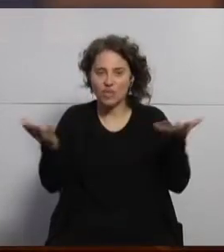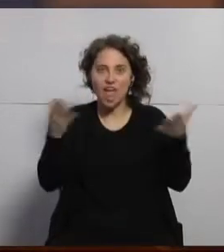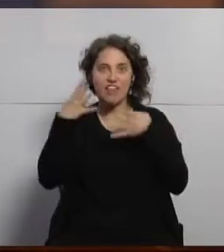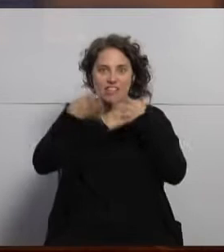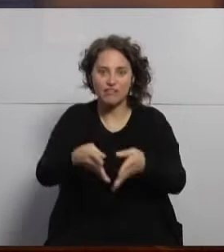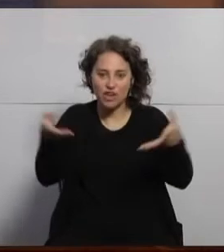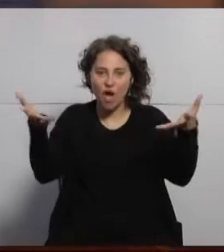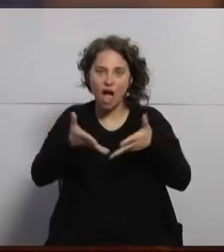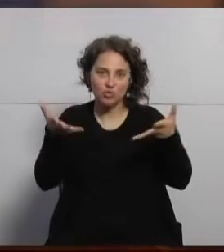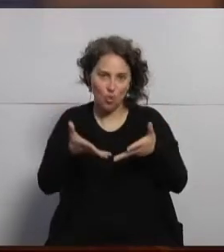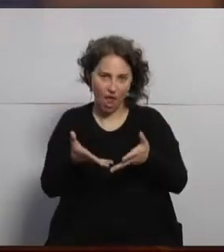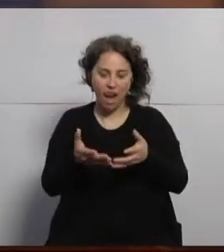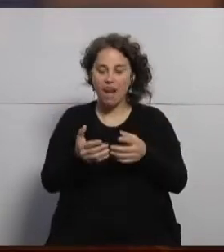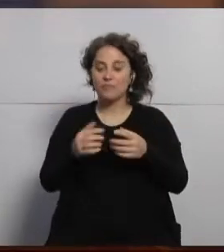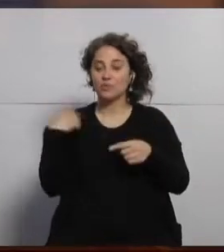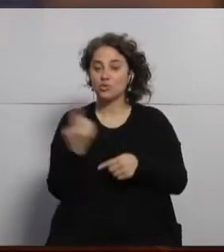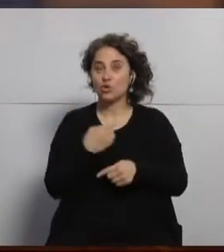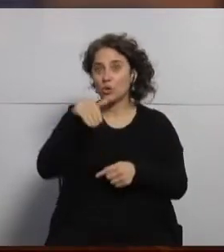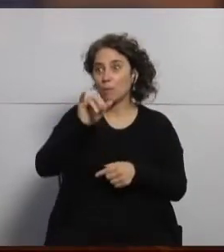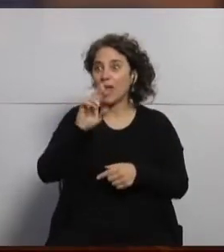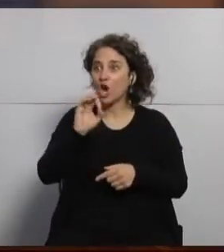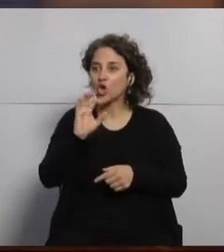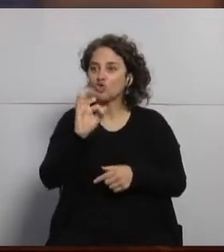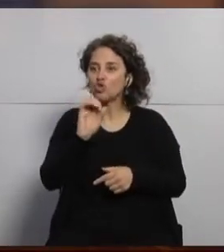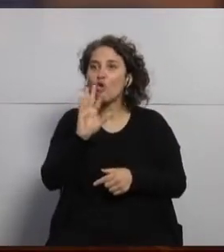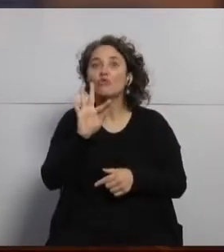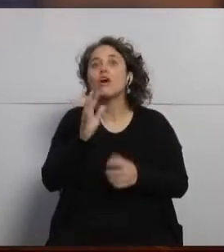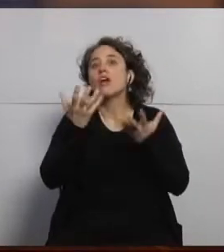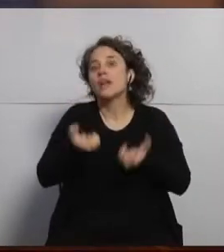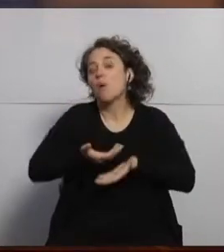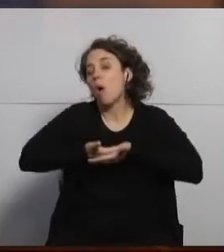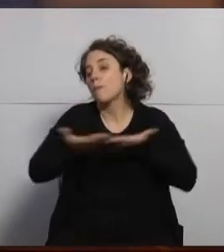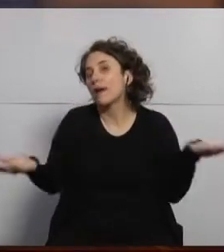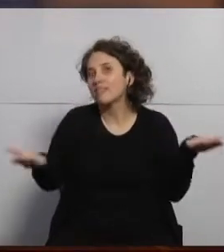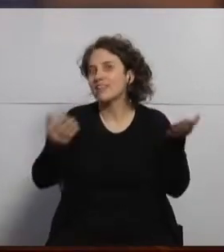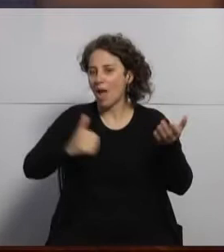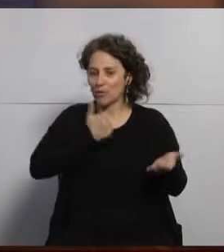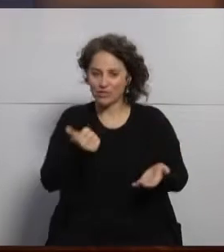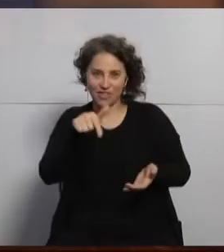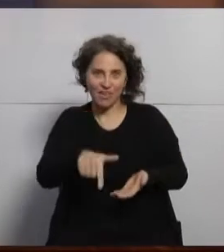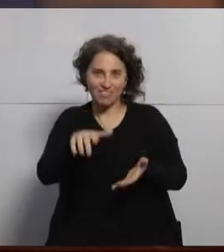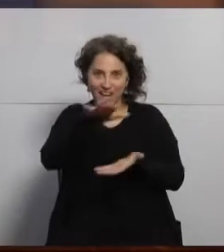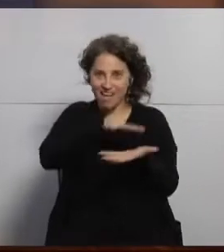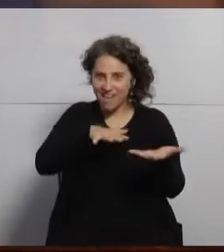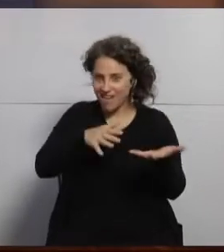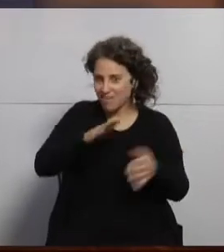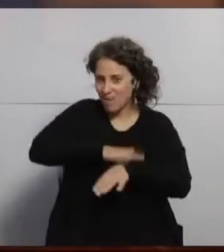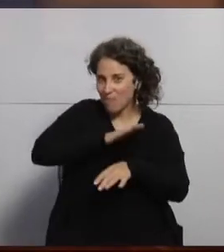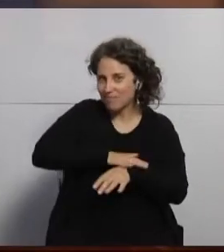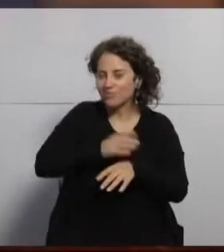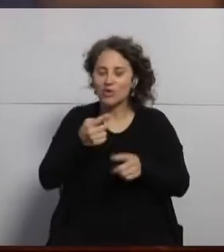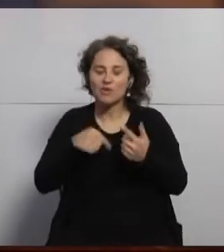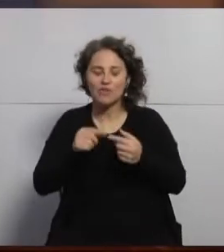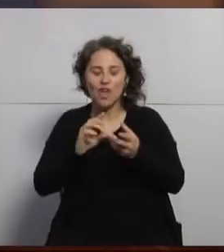Nosotros en Microsoft queremos compartir, y aprovechando el evento, la forma en que